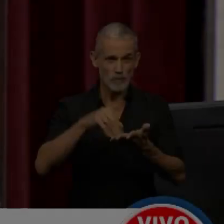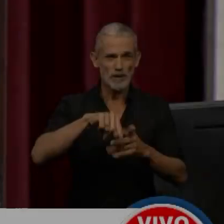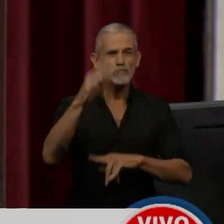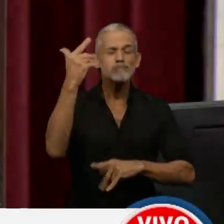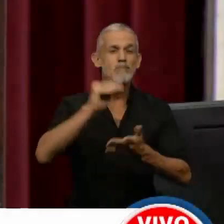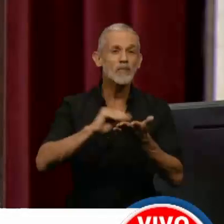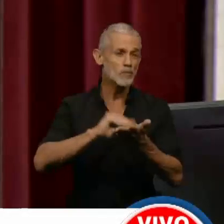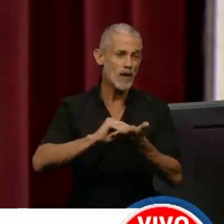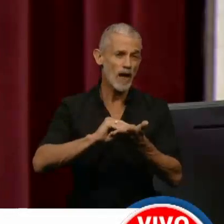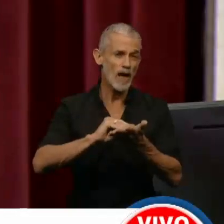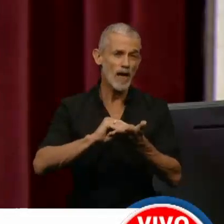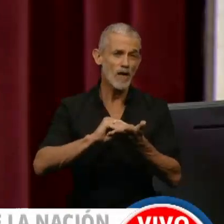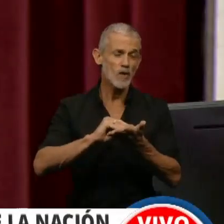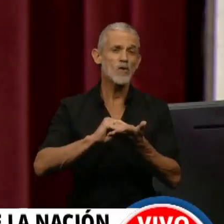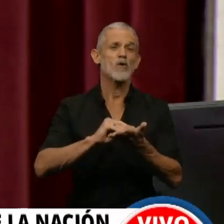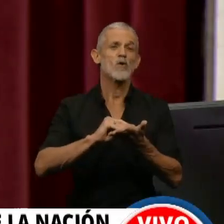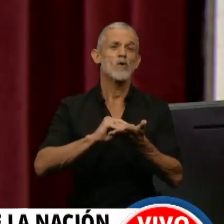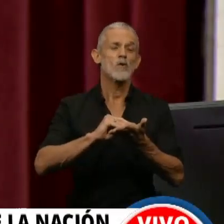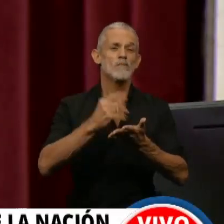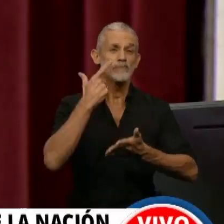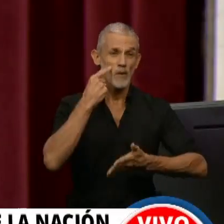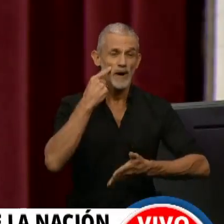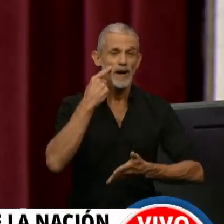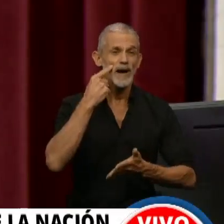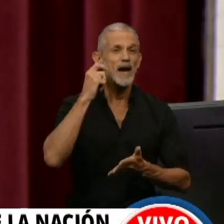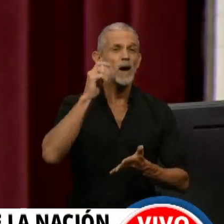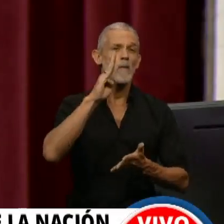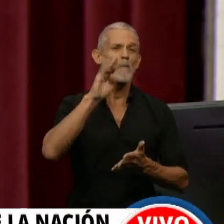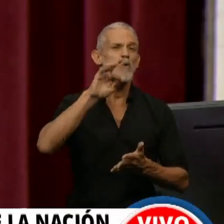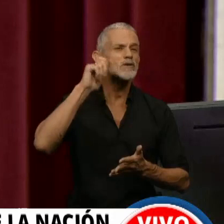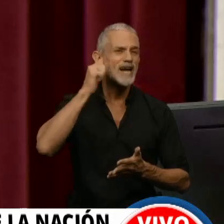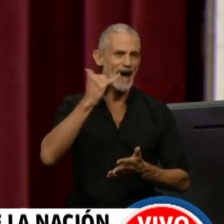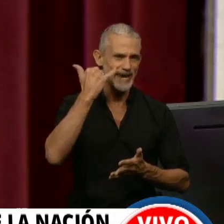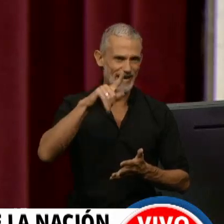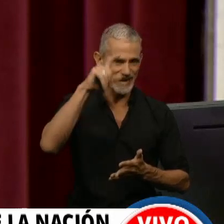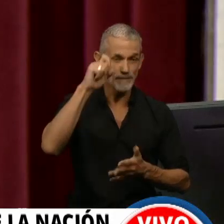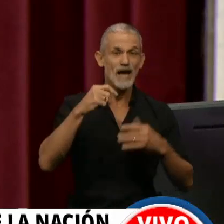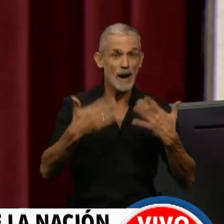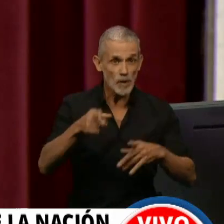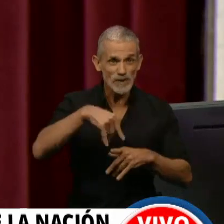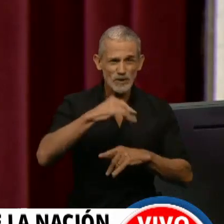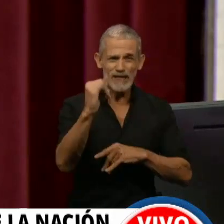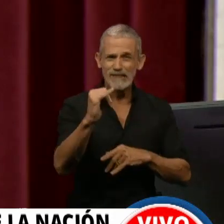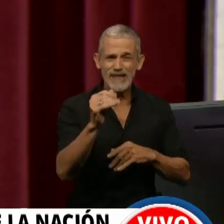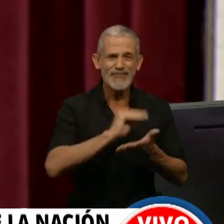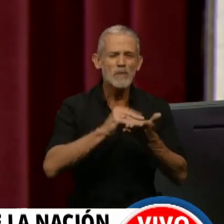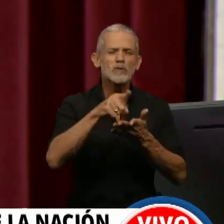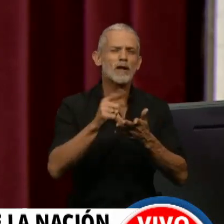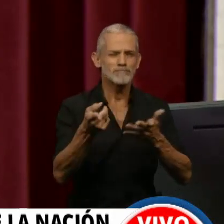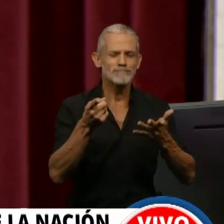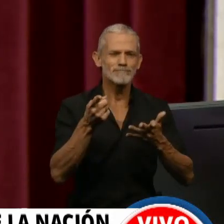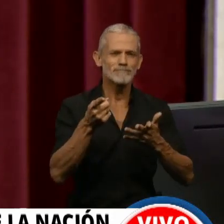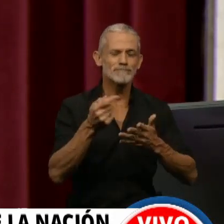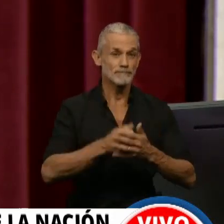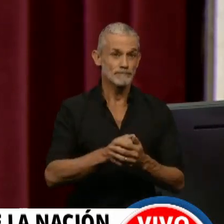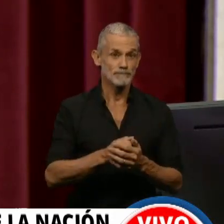En el uso de la palabra, el diputado Ricardo Burgayle, aprovecho, diputado, para desearle